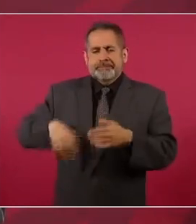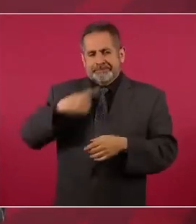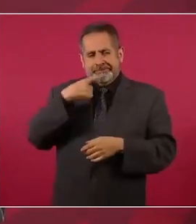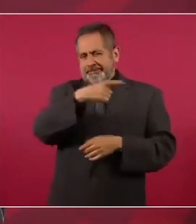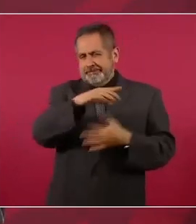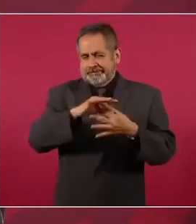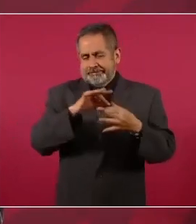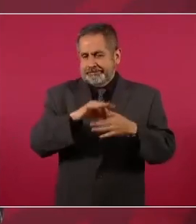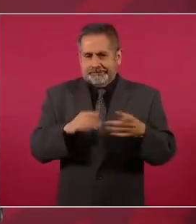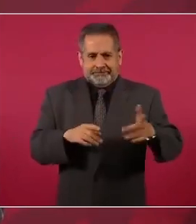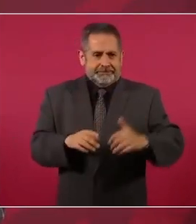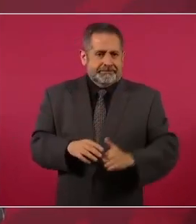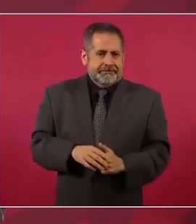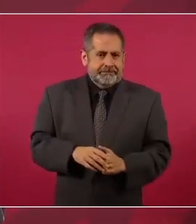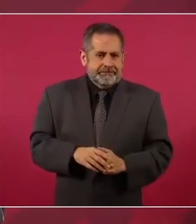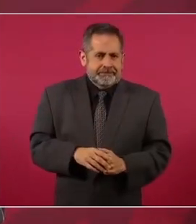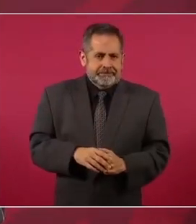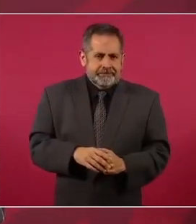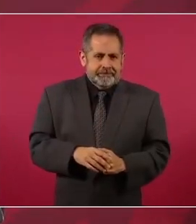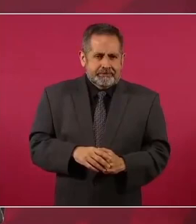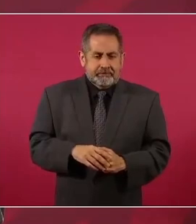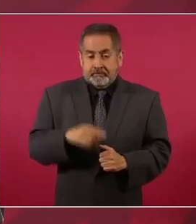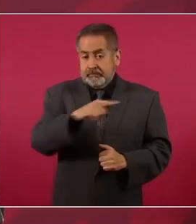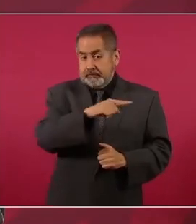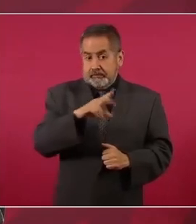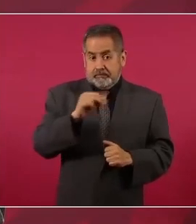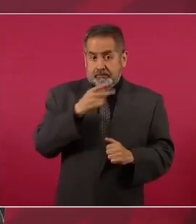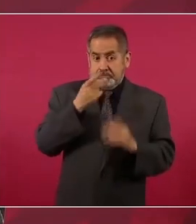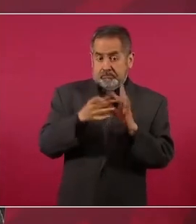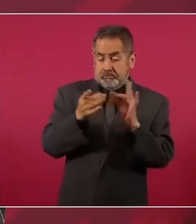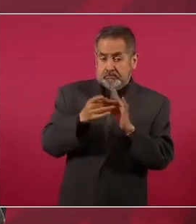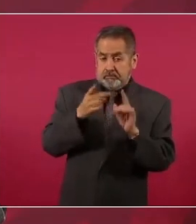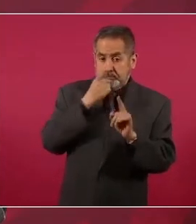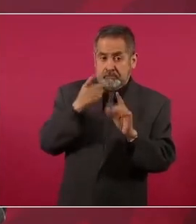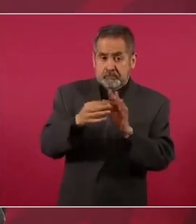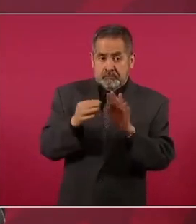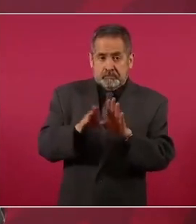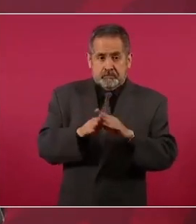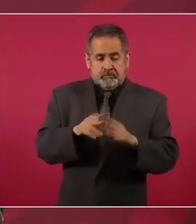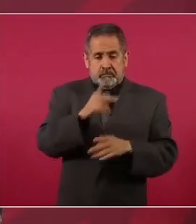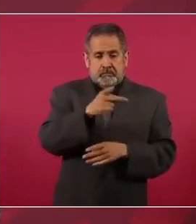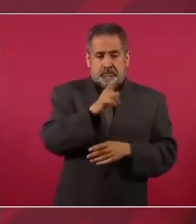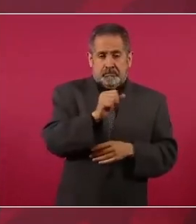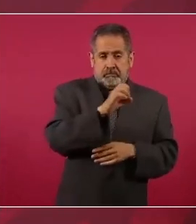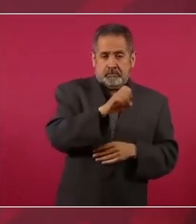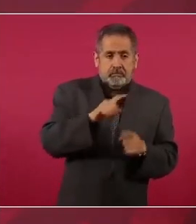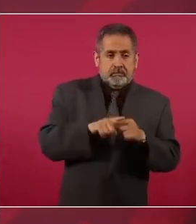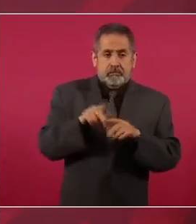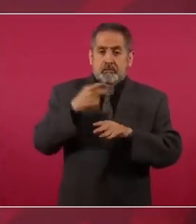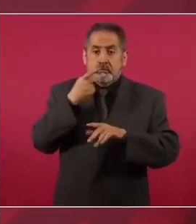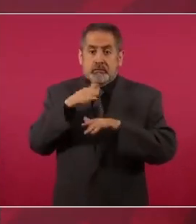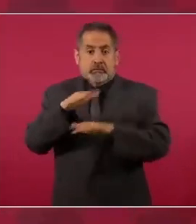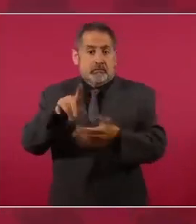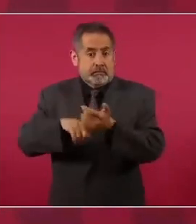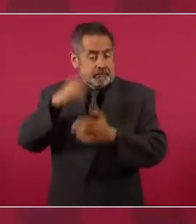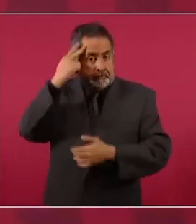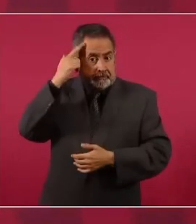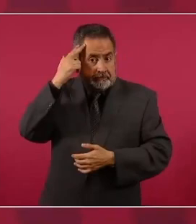no toca Krause a Porfirio Díaz.